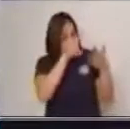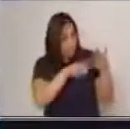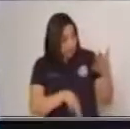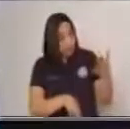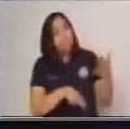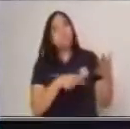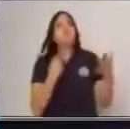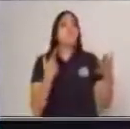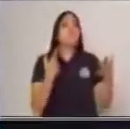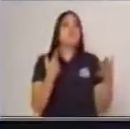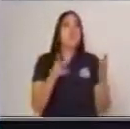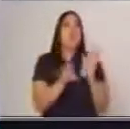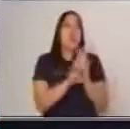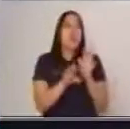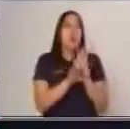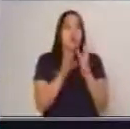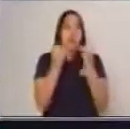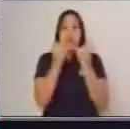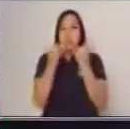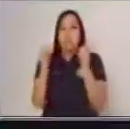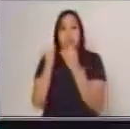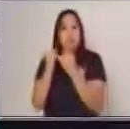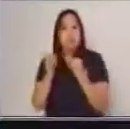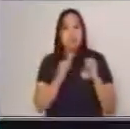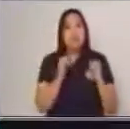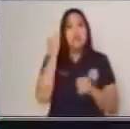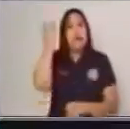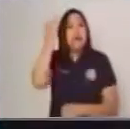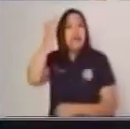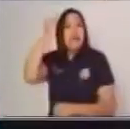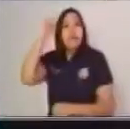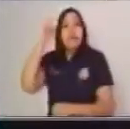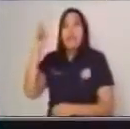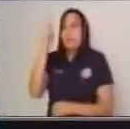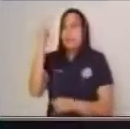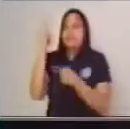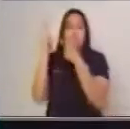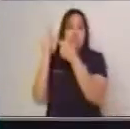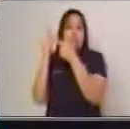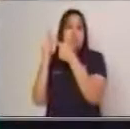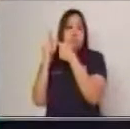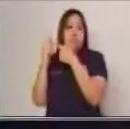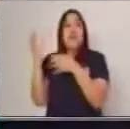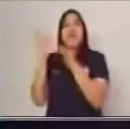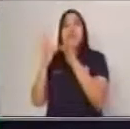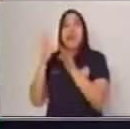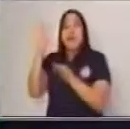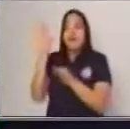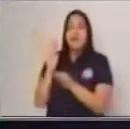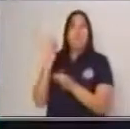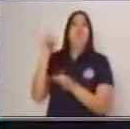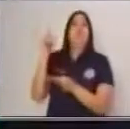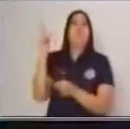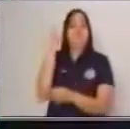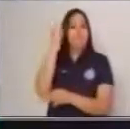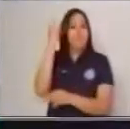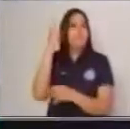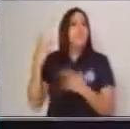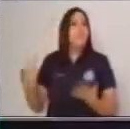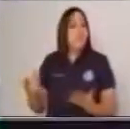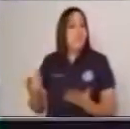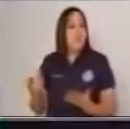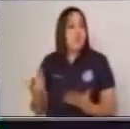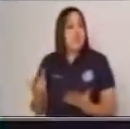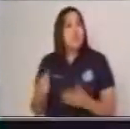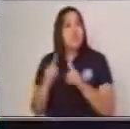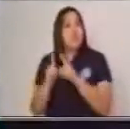cuenta la dependencia que tiene la idea secundaria de la idea principal, quiero en este momento que